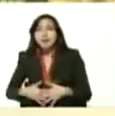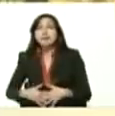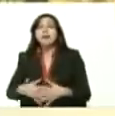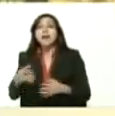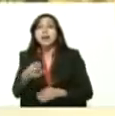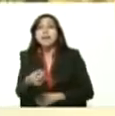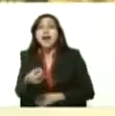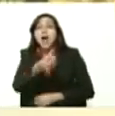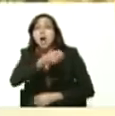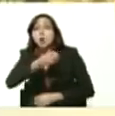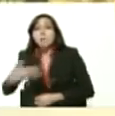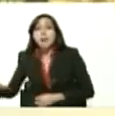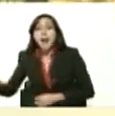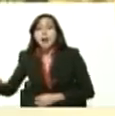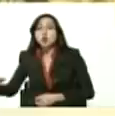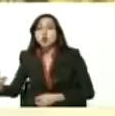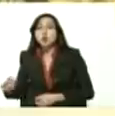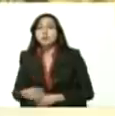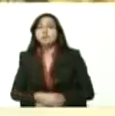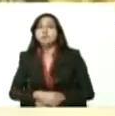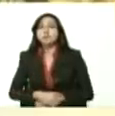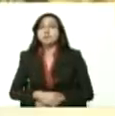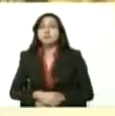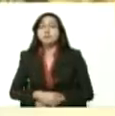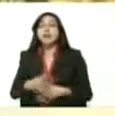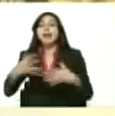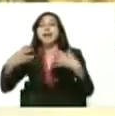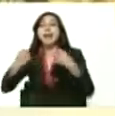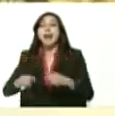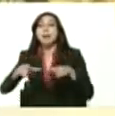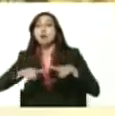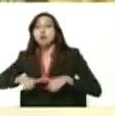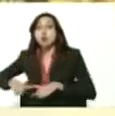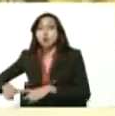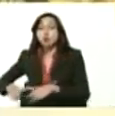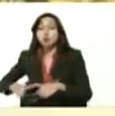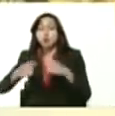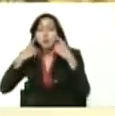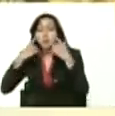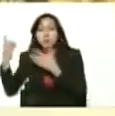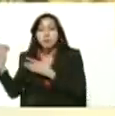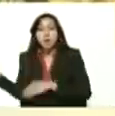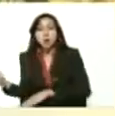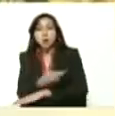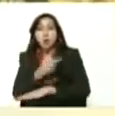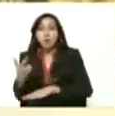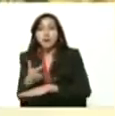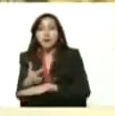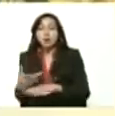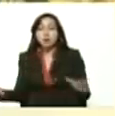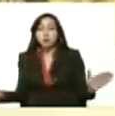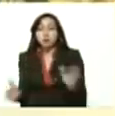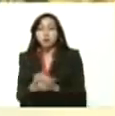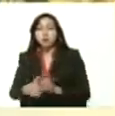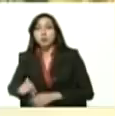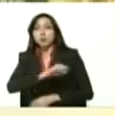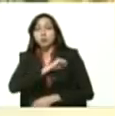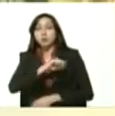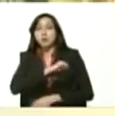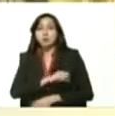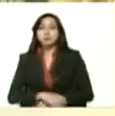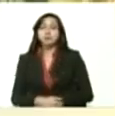arroz blanco en calabozo adelante gobernador compañero Vázquez